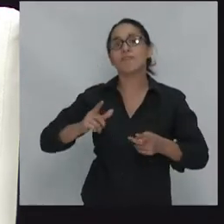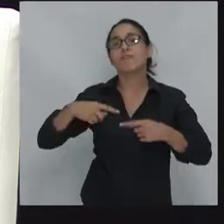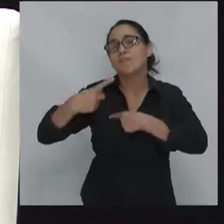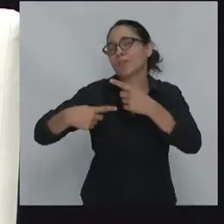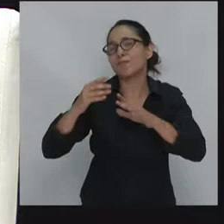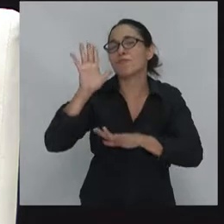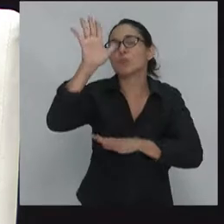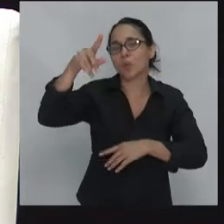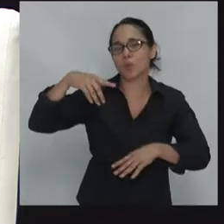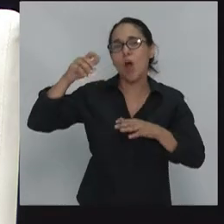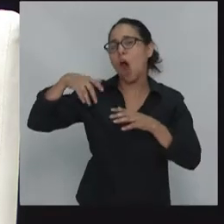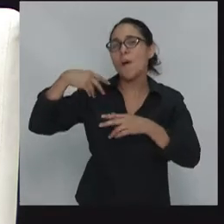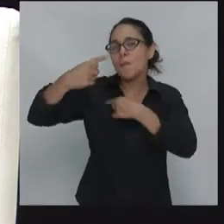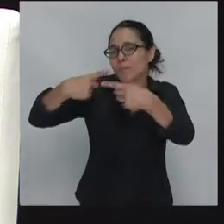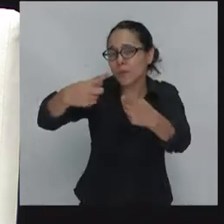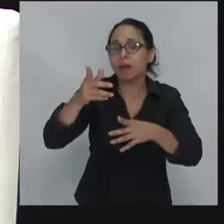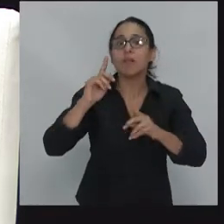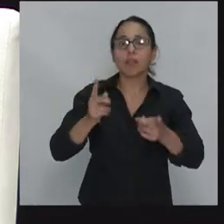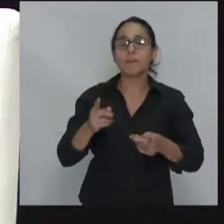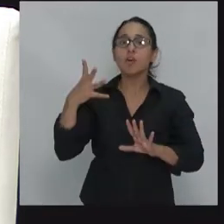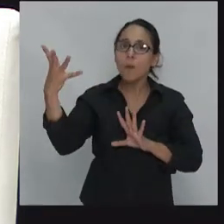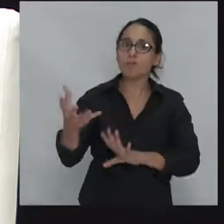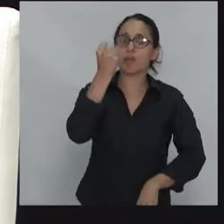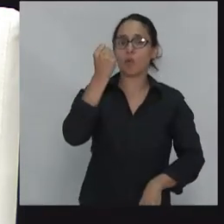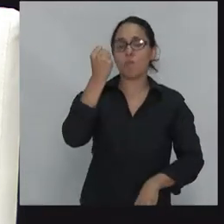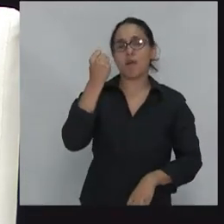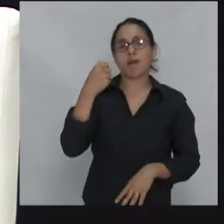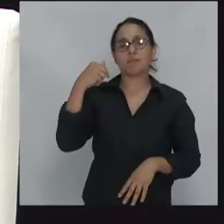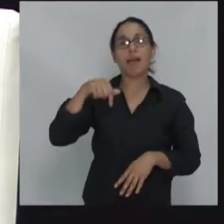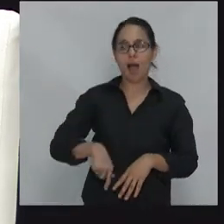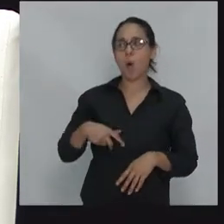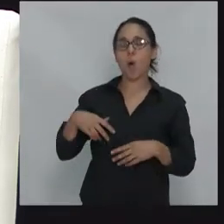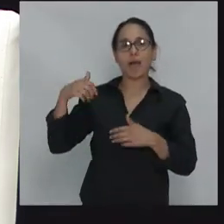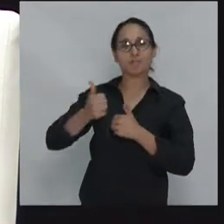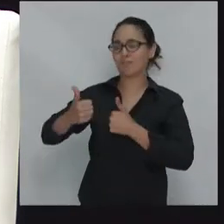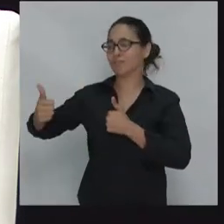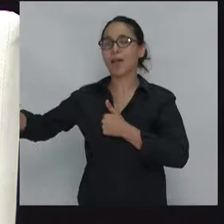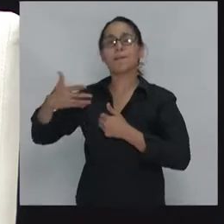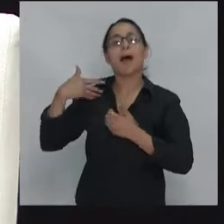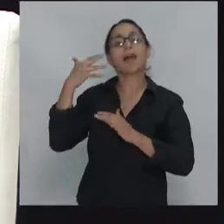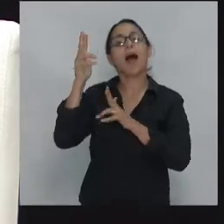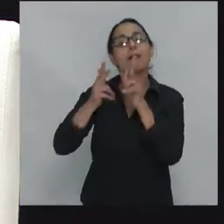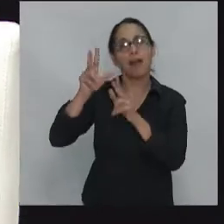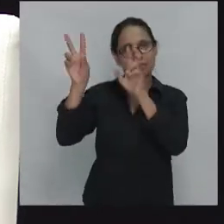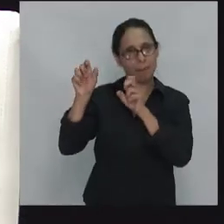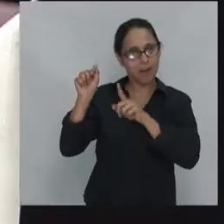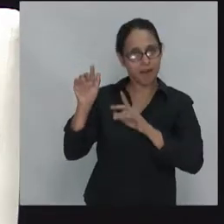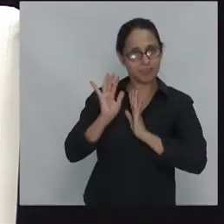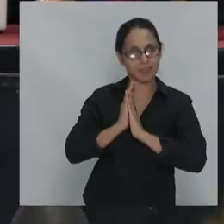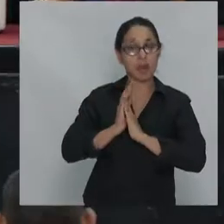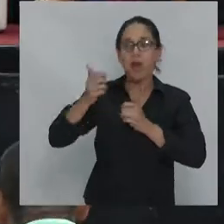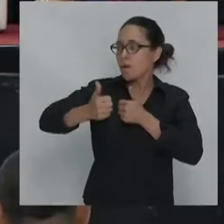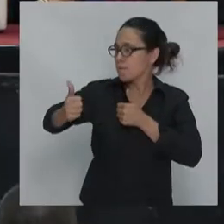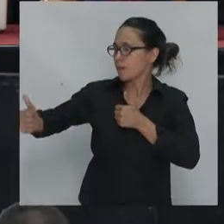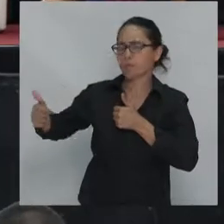comprenderla. Ese es justamente el objetivo de este panel de lujo. Tenemos aquí un panel excepcional con